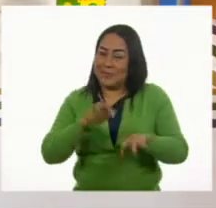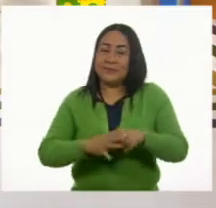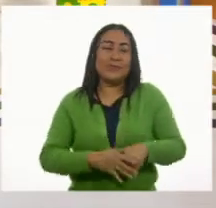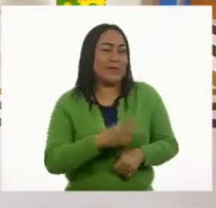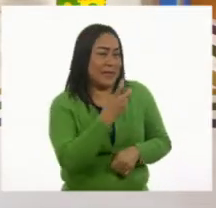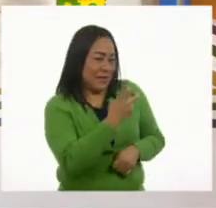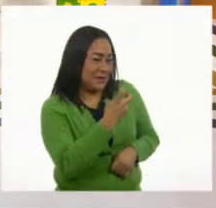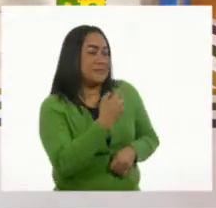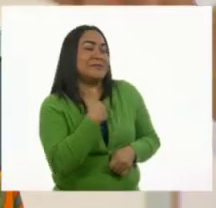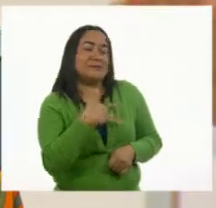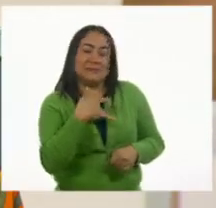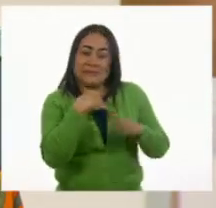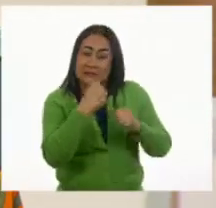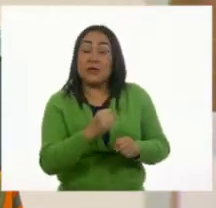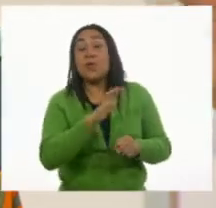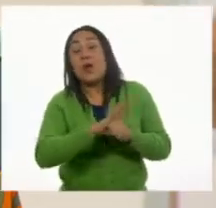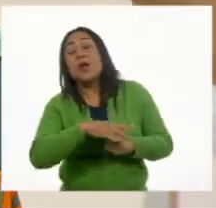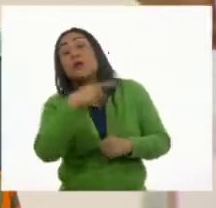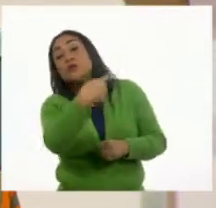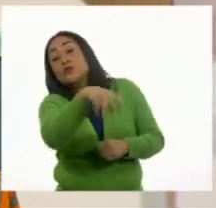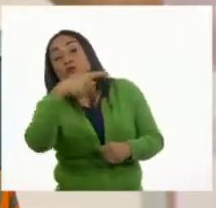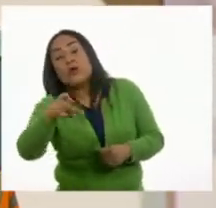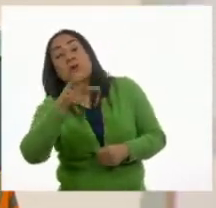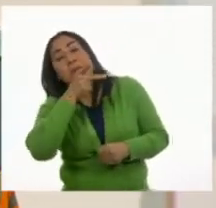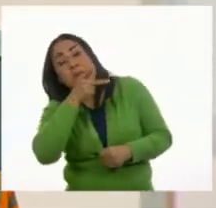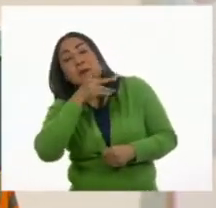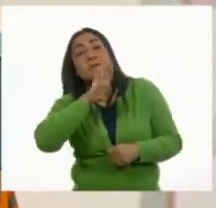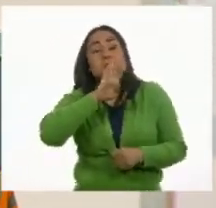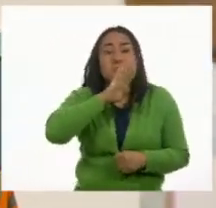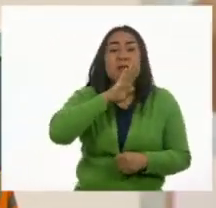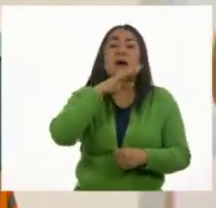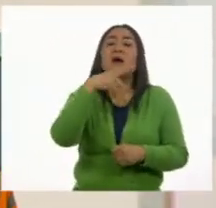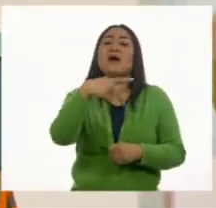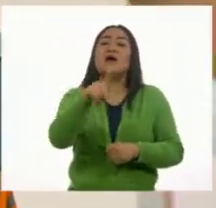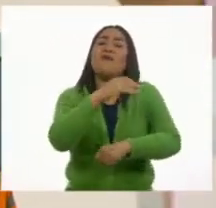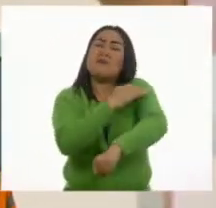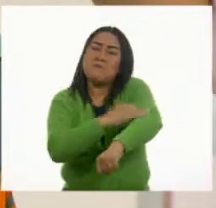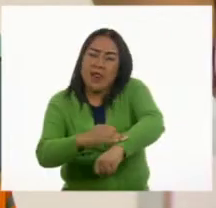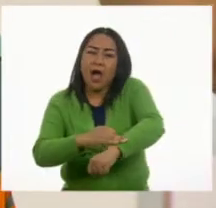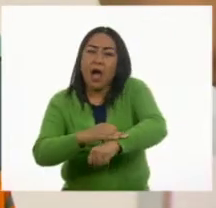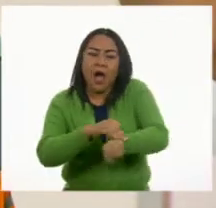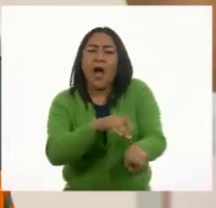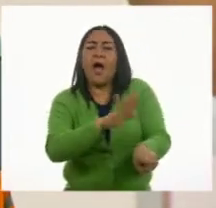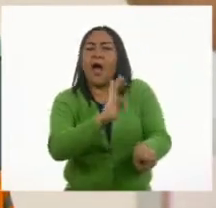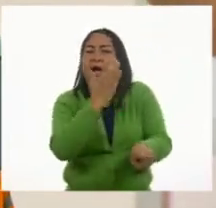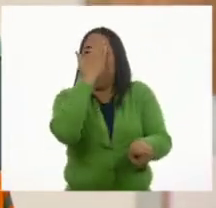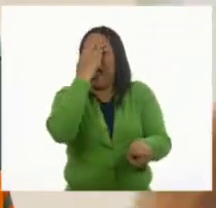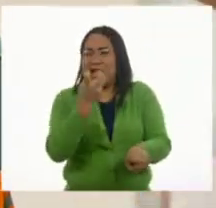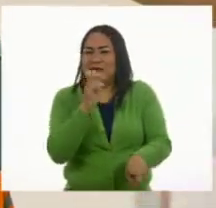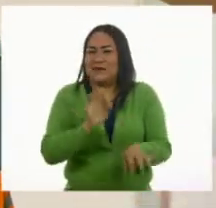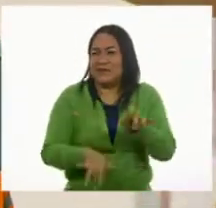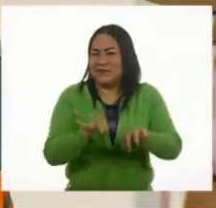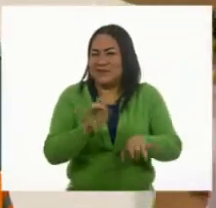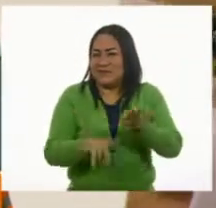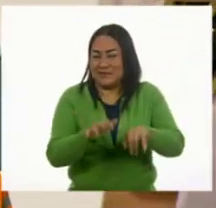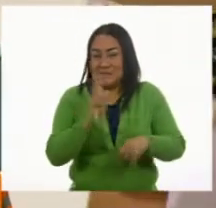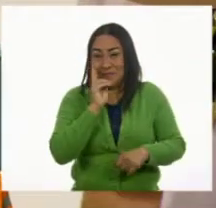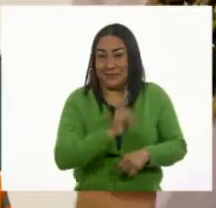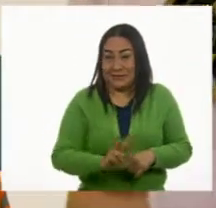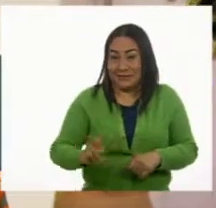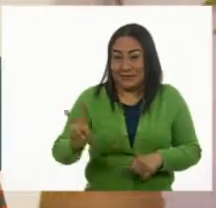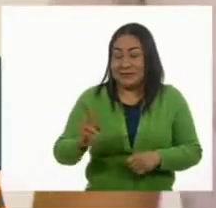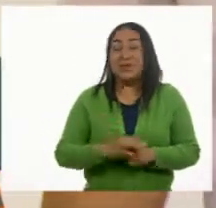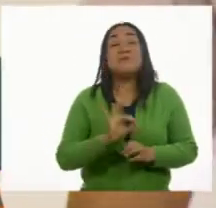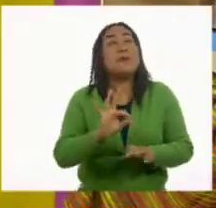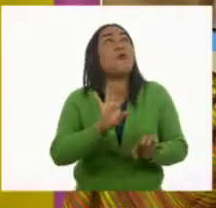casa sus papás o sus mamás o sus familiares reconocerán una máquina como esta. Esta también es la